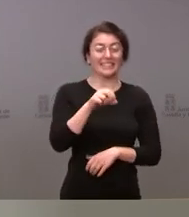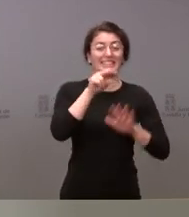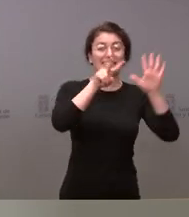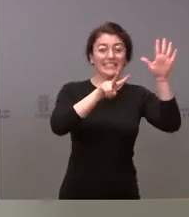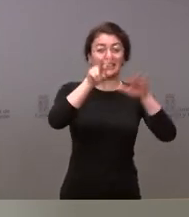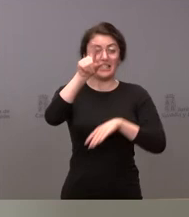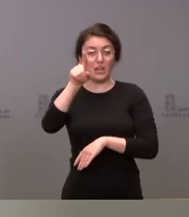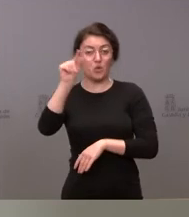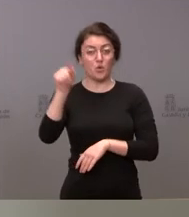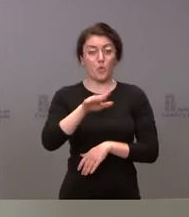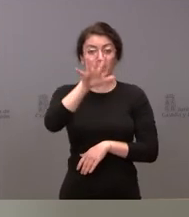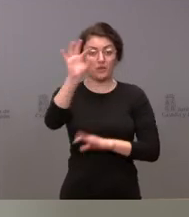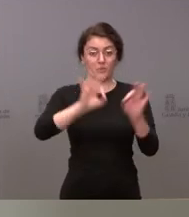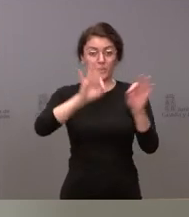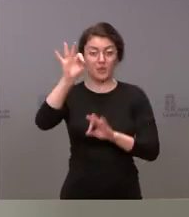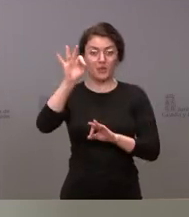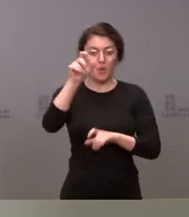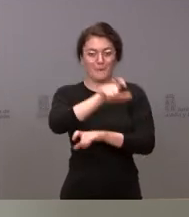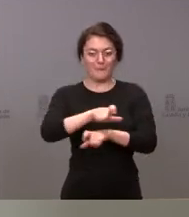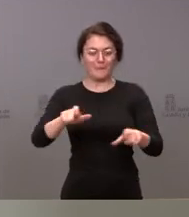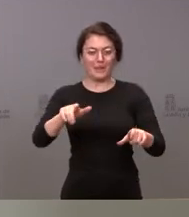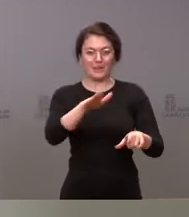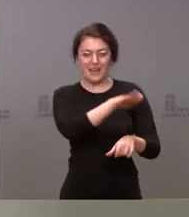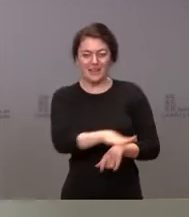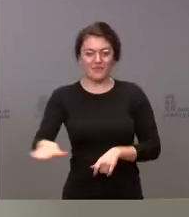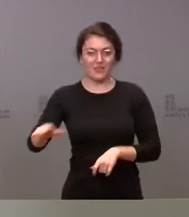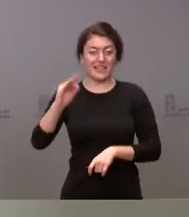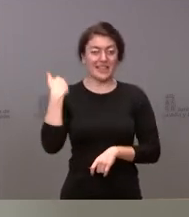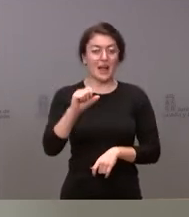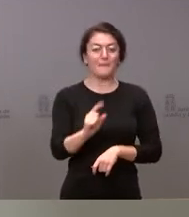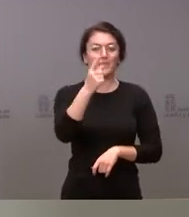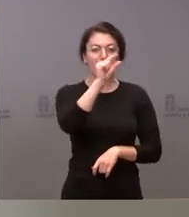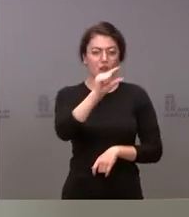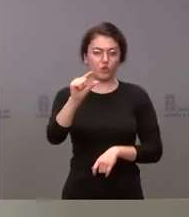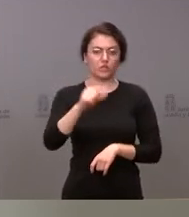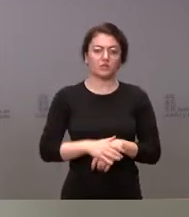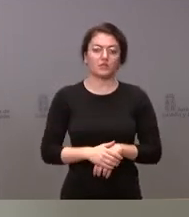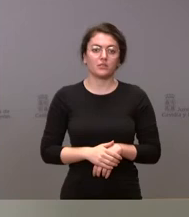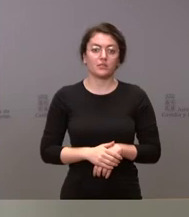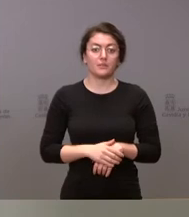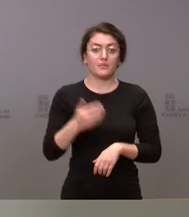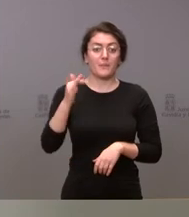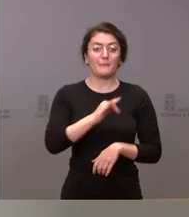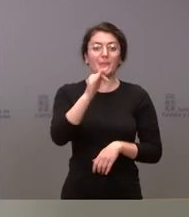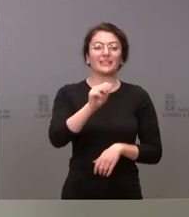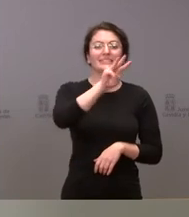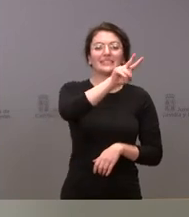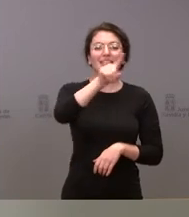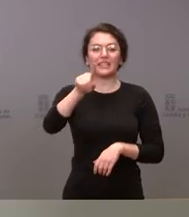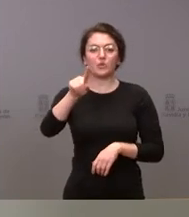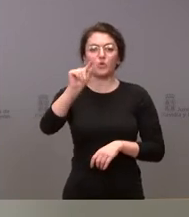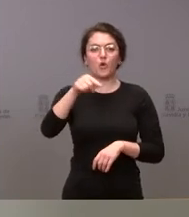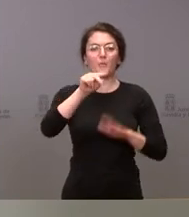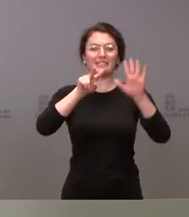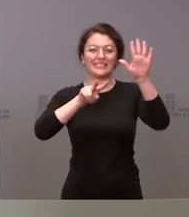% de la población infantil con la primera dosis. Y el 31,7% de la población infantil ya con la